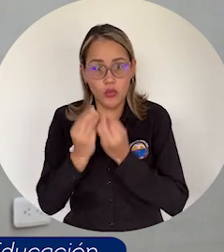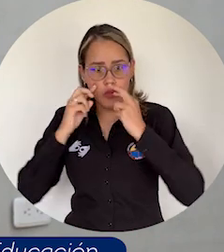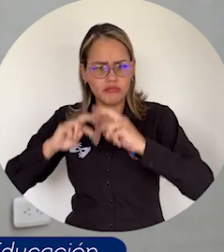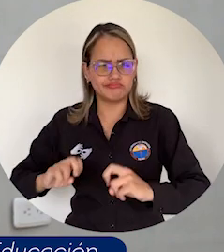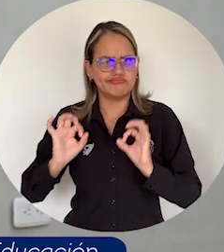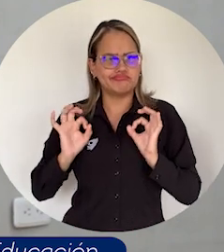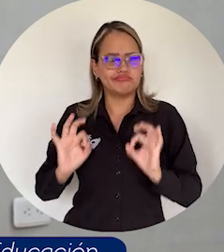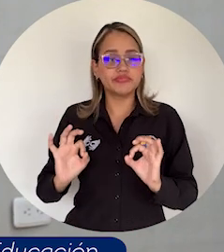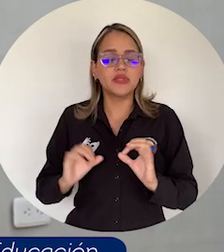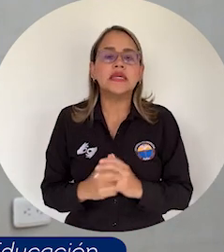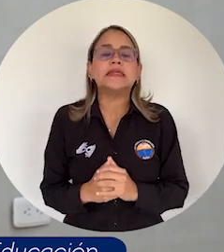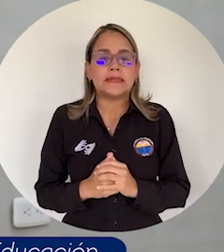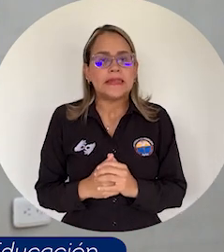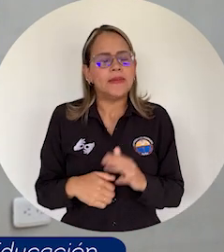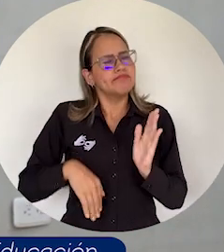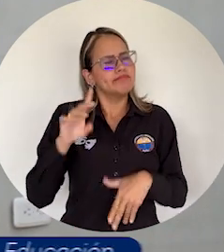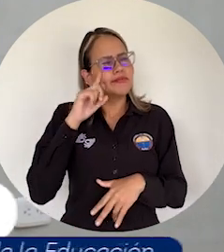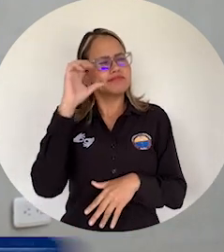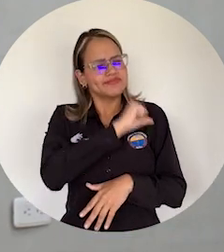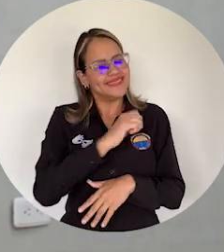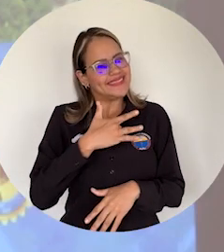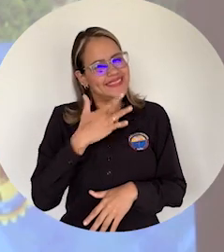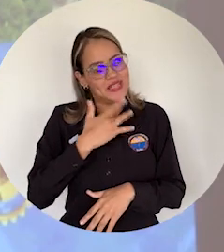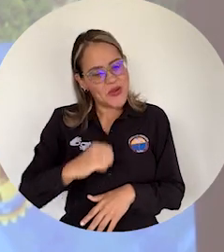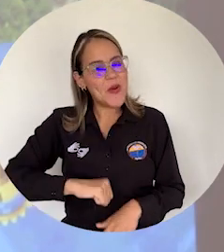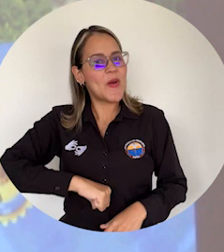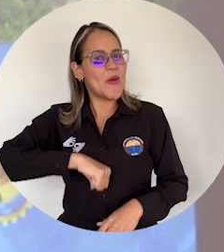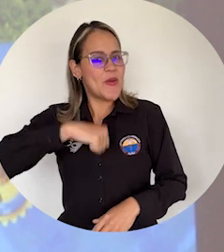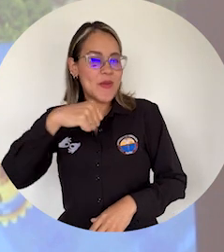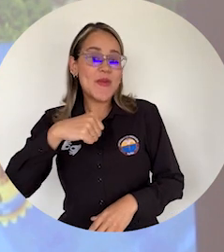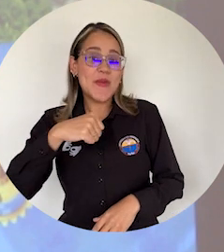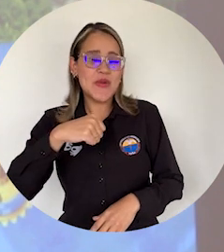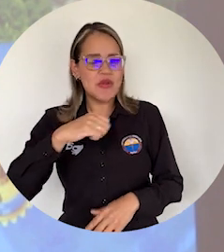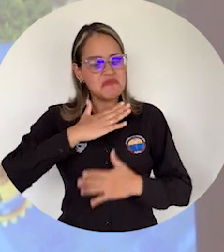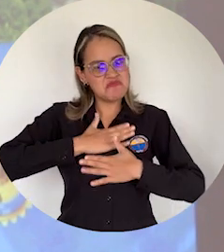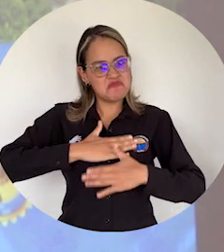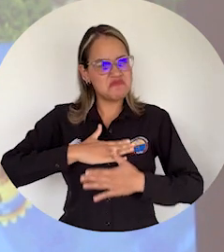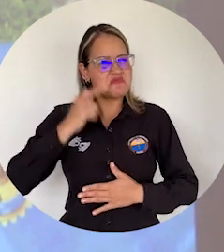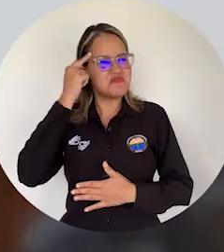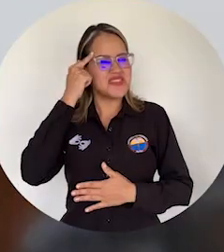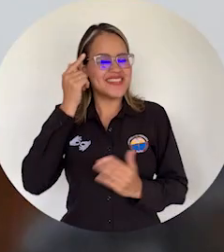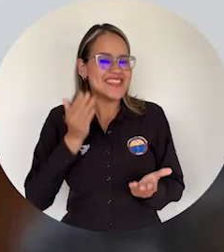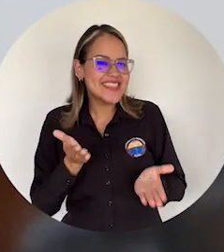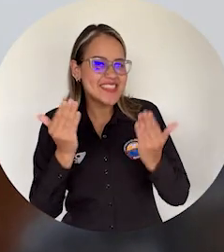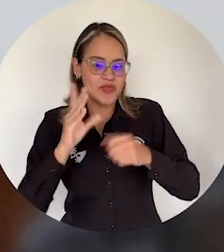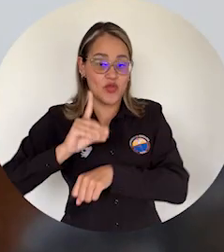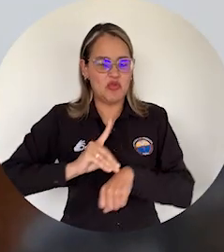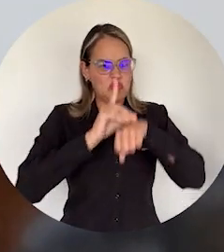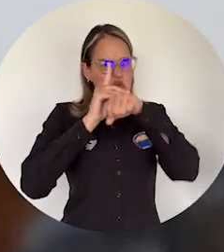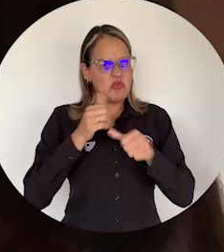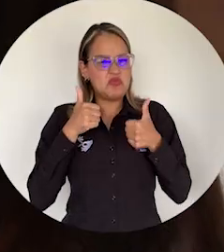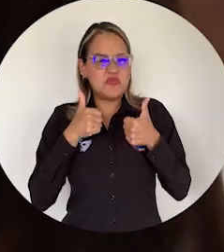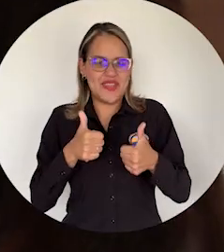bien consolidados, que nos permite decir con mucho orgullo y tranquilidad que el doctorado en la Universidad del